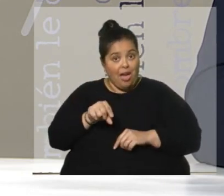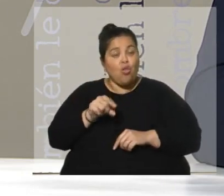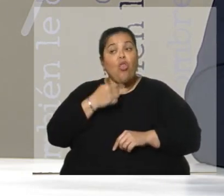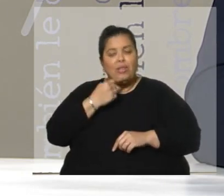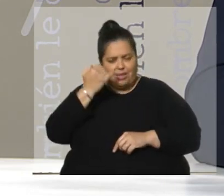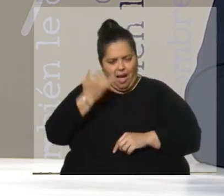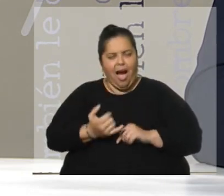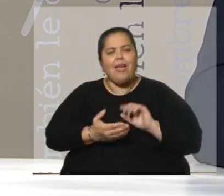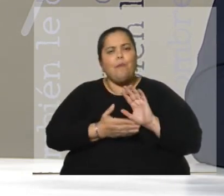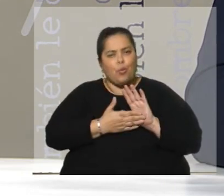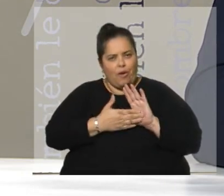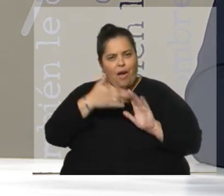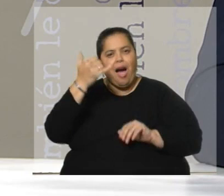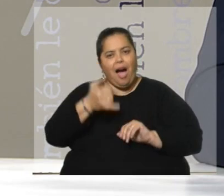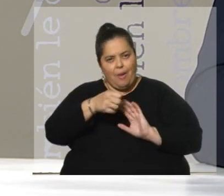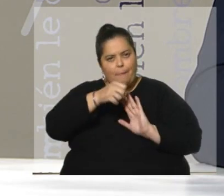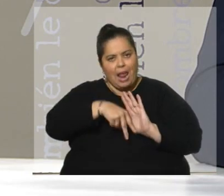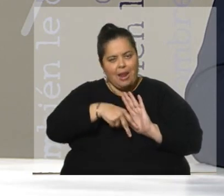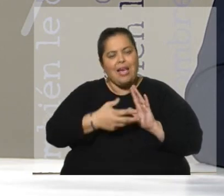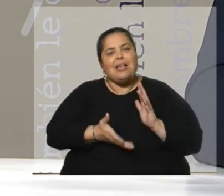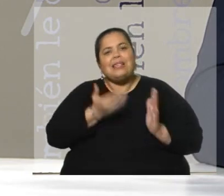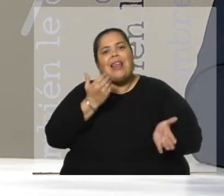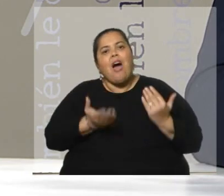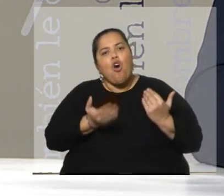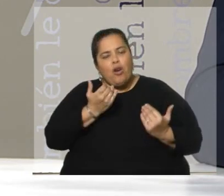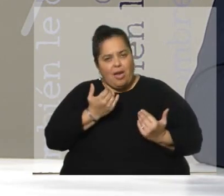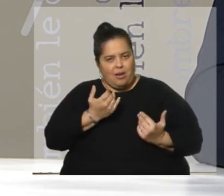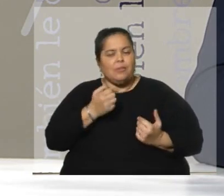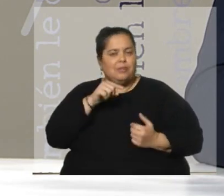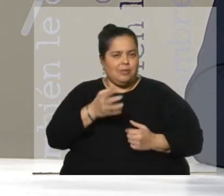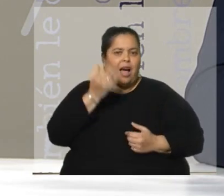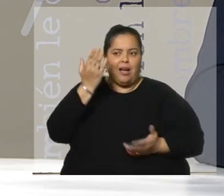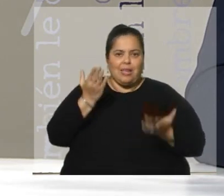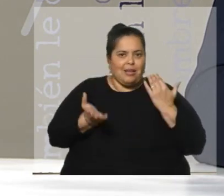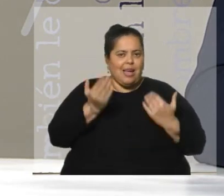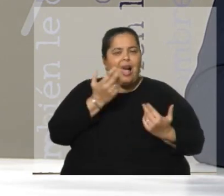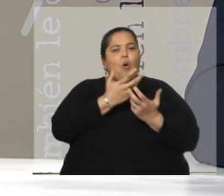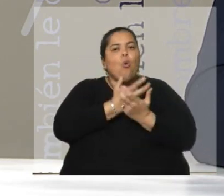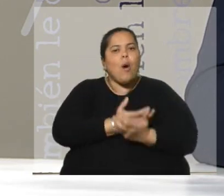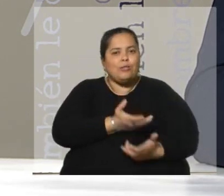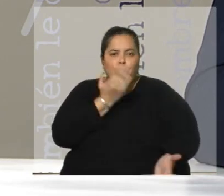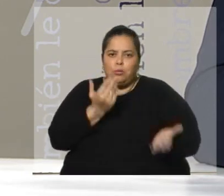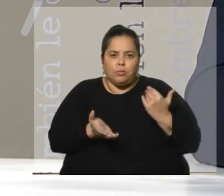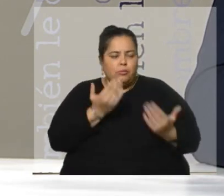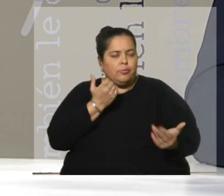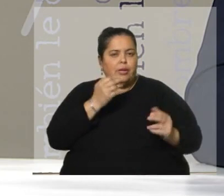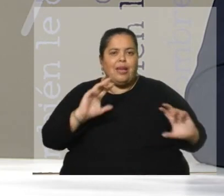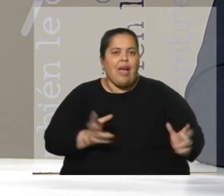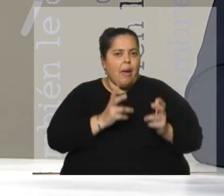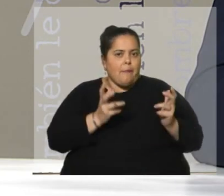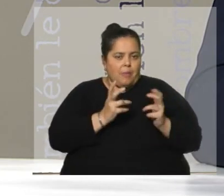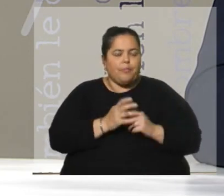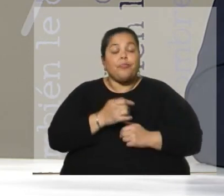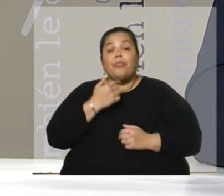están las pruebas, muchas pruebas, más de las que se cree. Según el informe del Ejército, en el Batallón 14